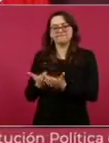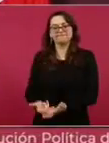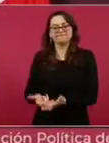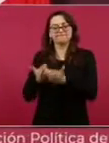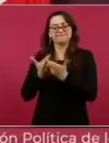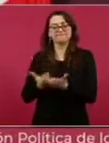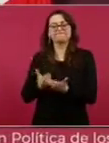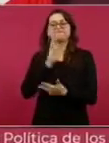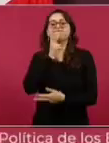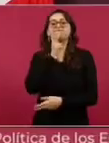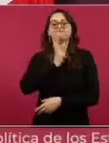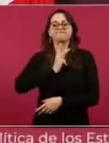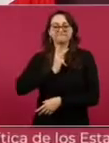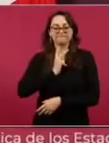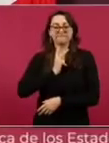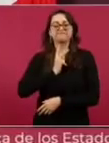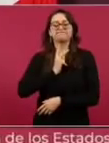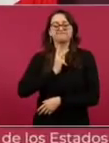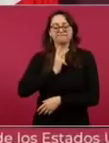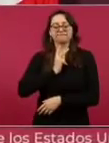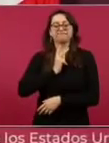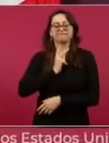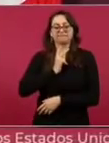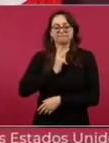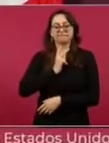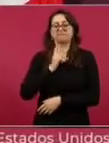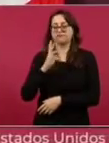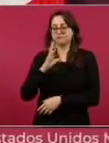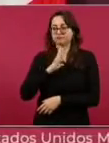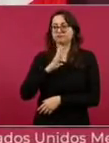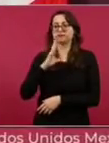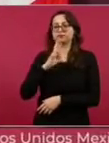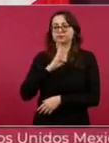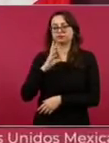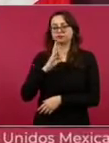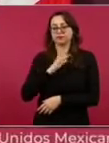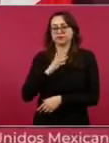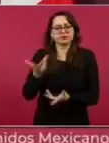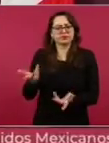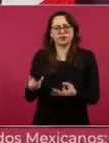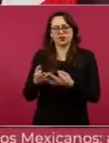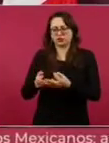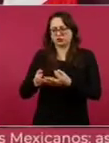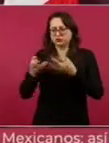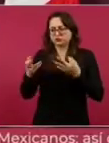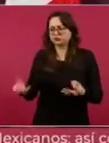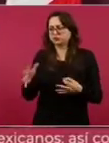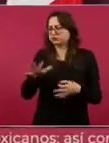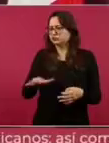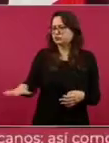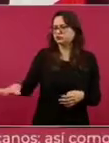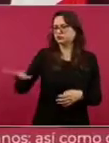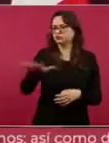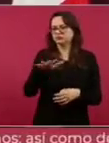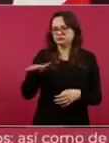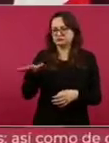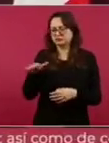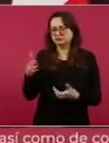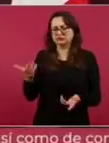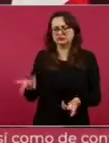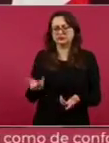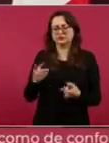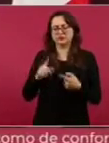suficiente petróleo en estos campos de tierra, en Huimanguillo y en